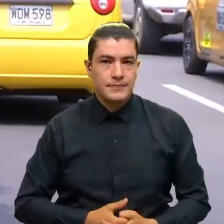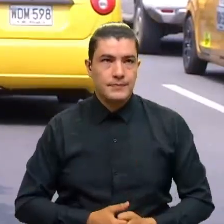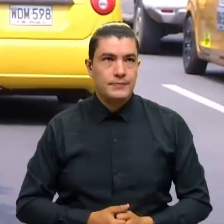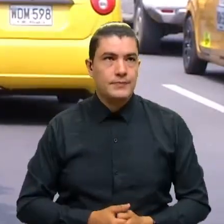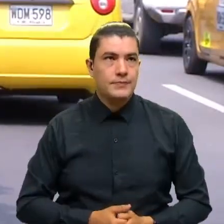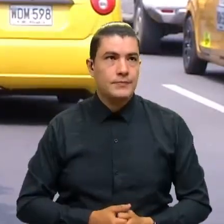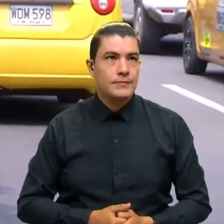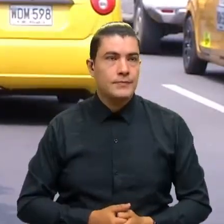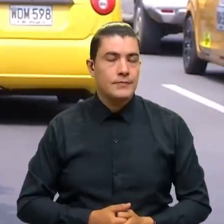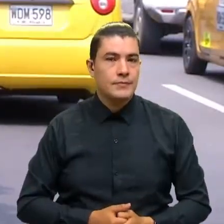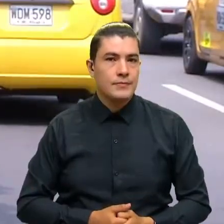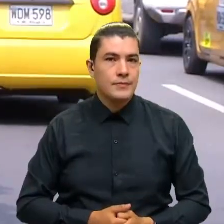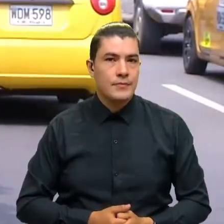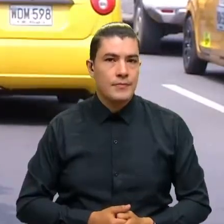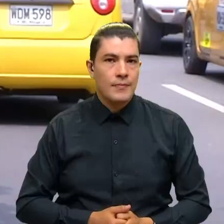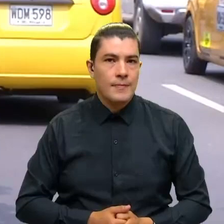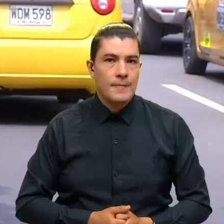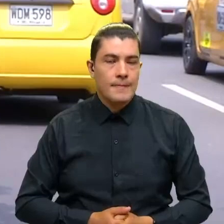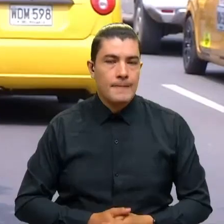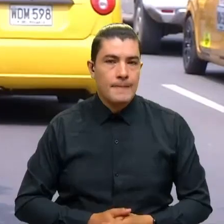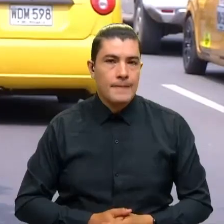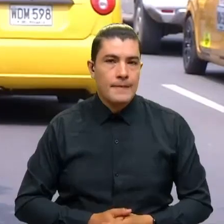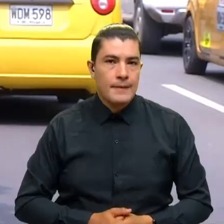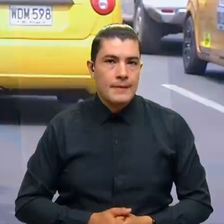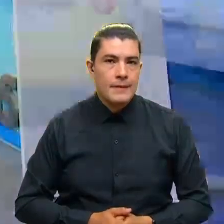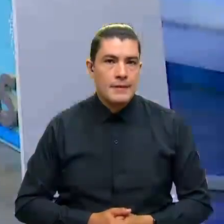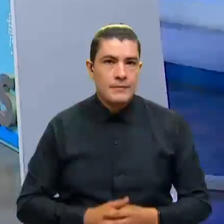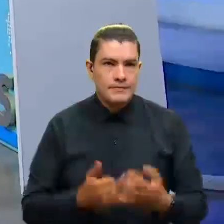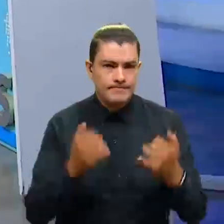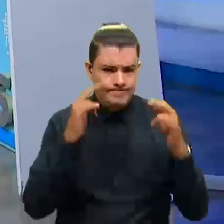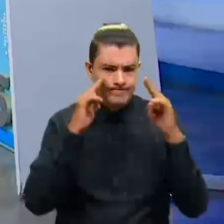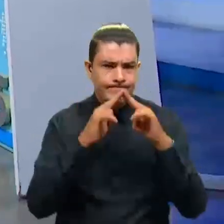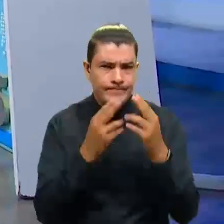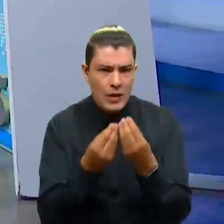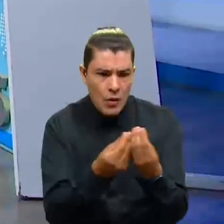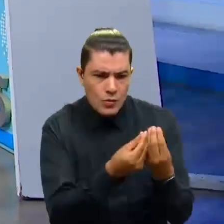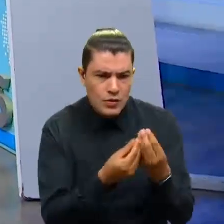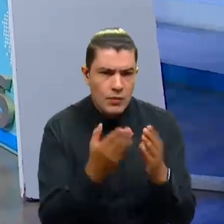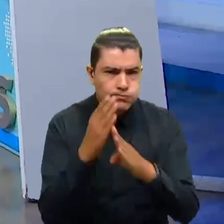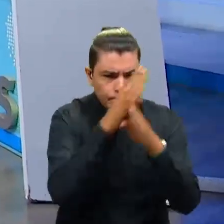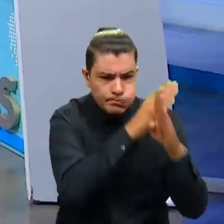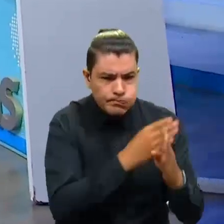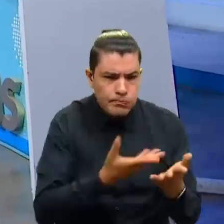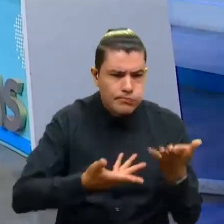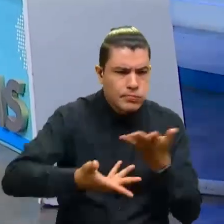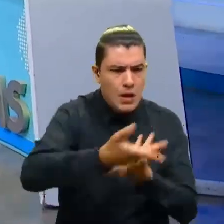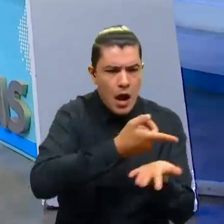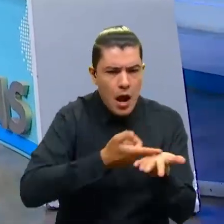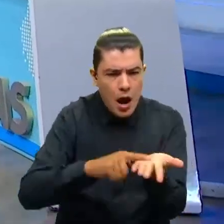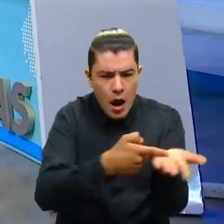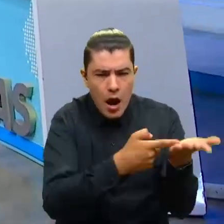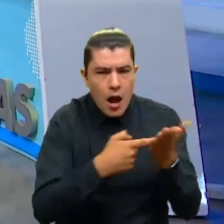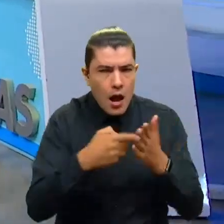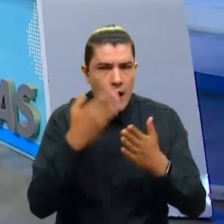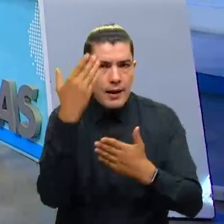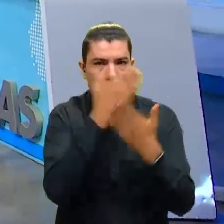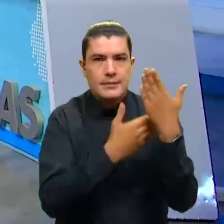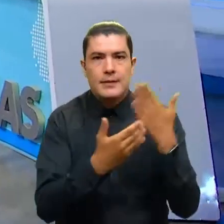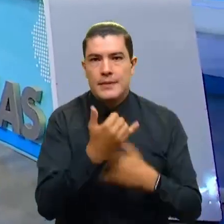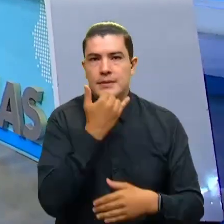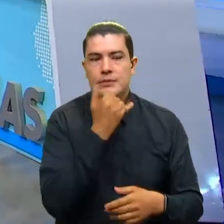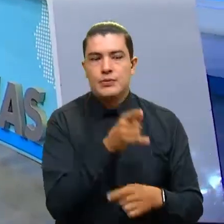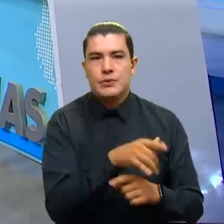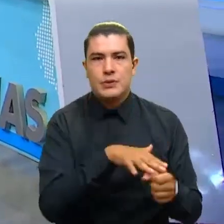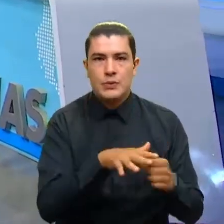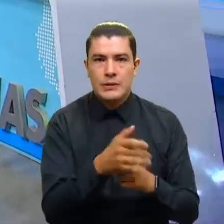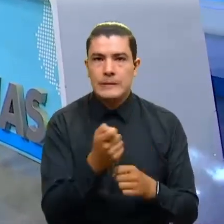un Consejo Extraordinario de Seguridad para analizar estas situaciones que han generado zozobra en el norte del departamento. Esta es